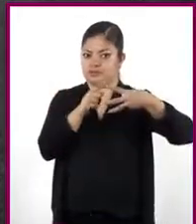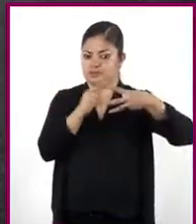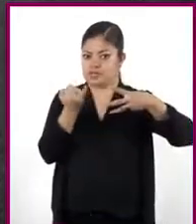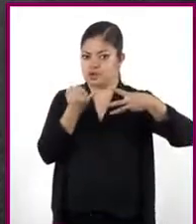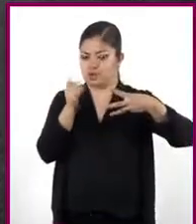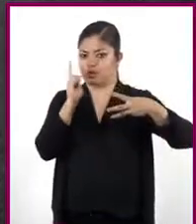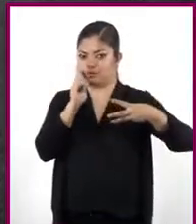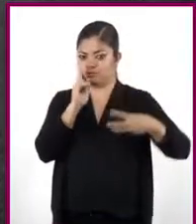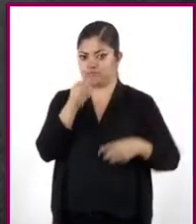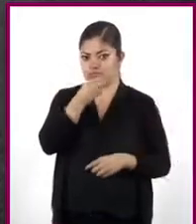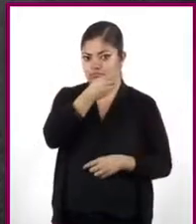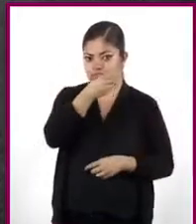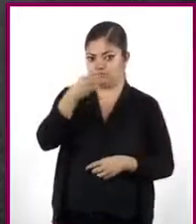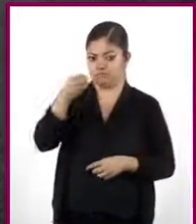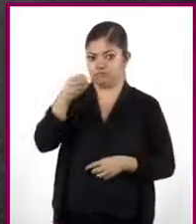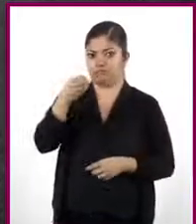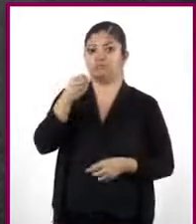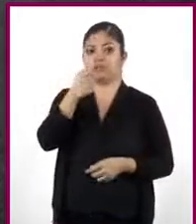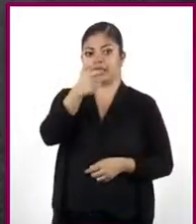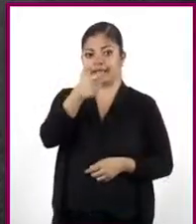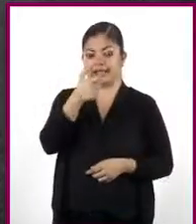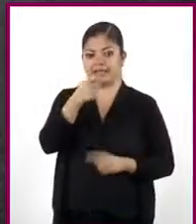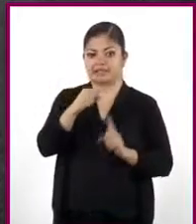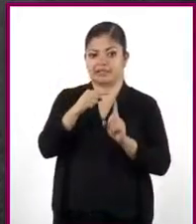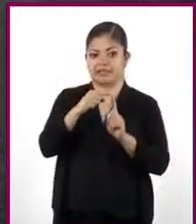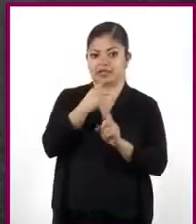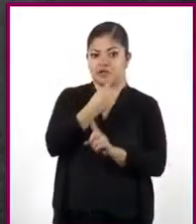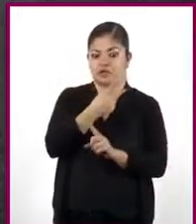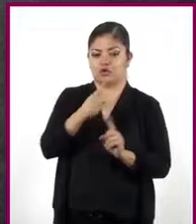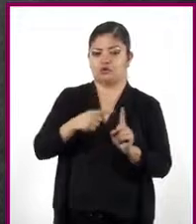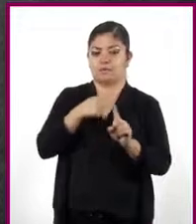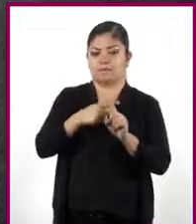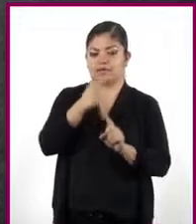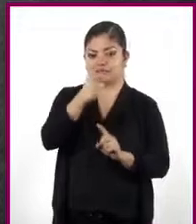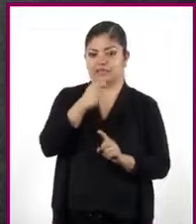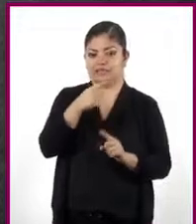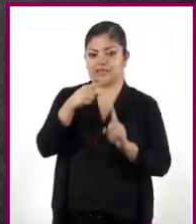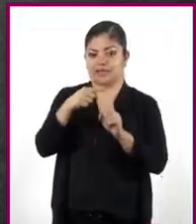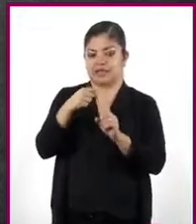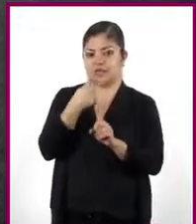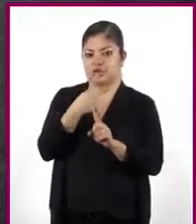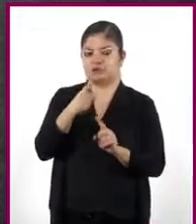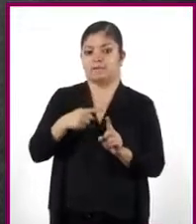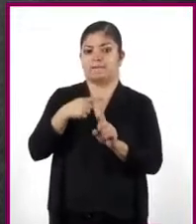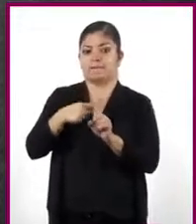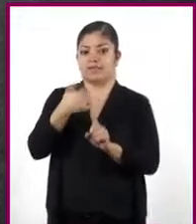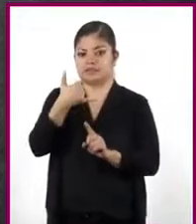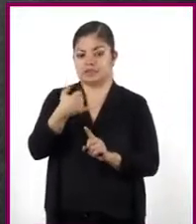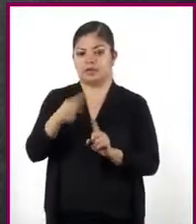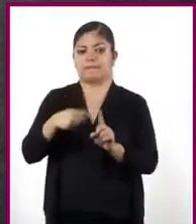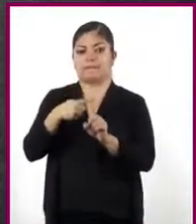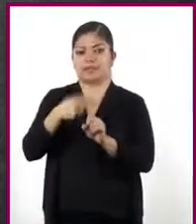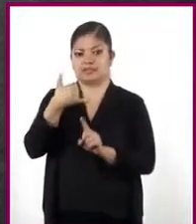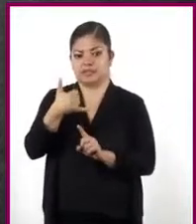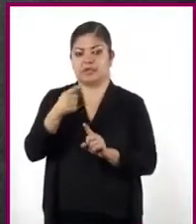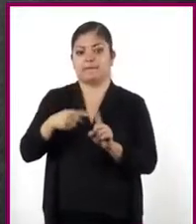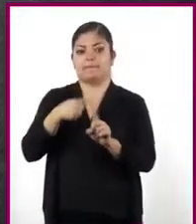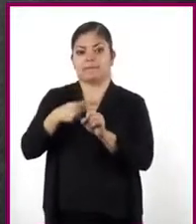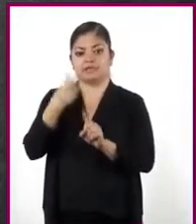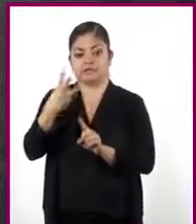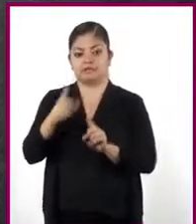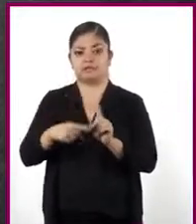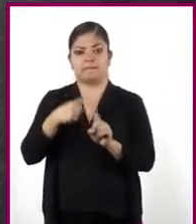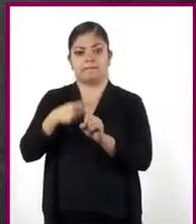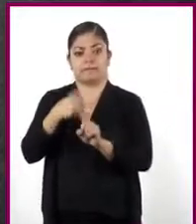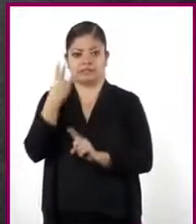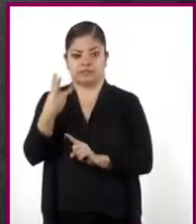Podemos observar que es igual a X entre 2 más X entre 2 más Y más Y más 3 más